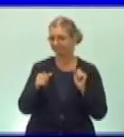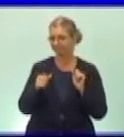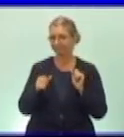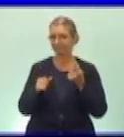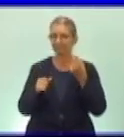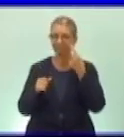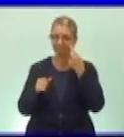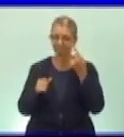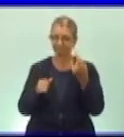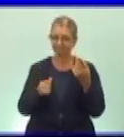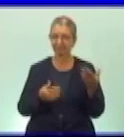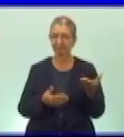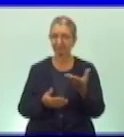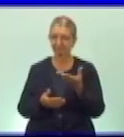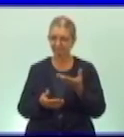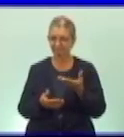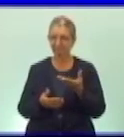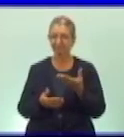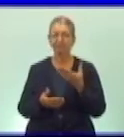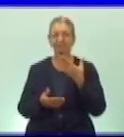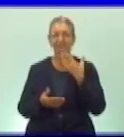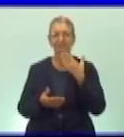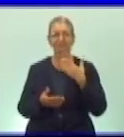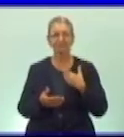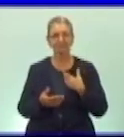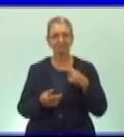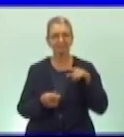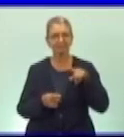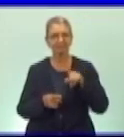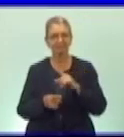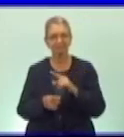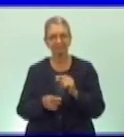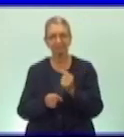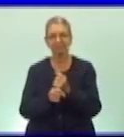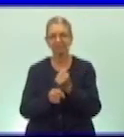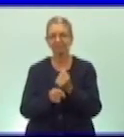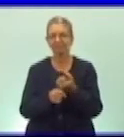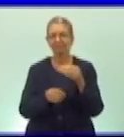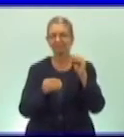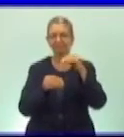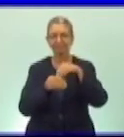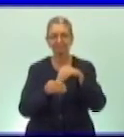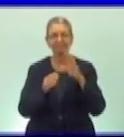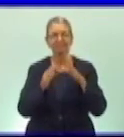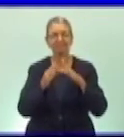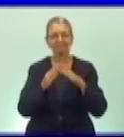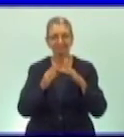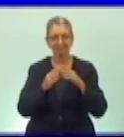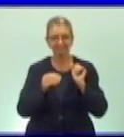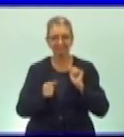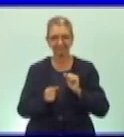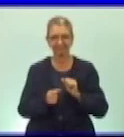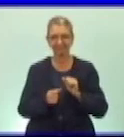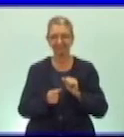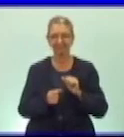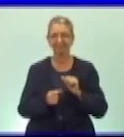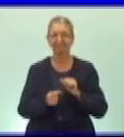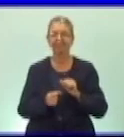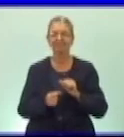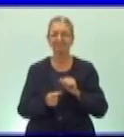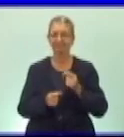que nosotros observáramos los resultados del trabajo que habían hecho en estos días.